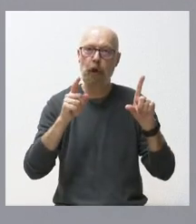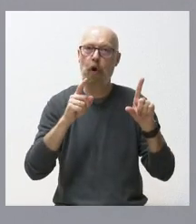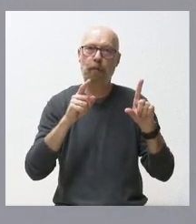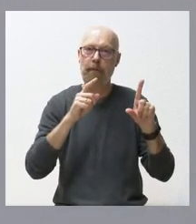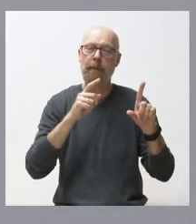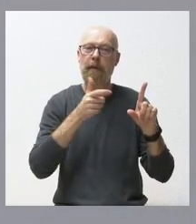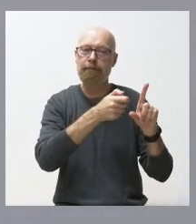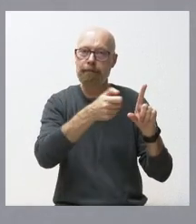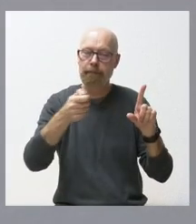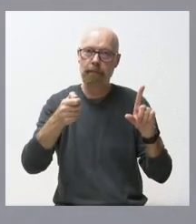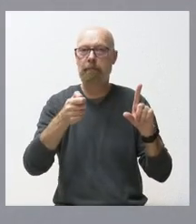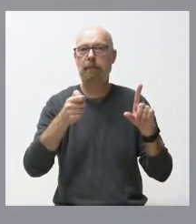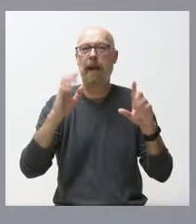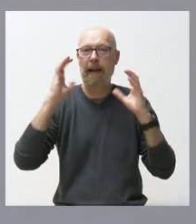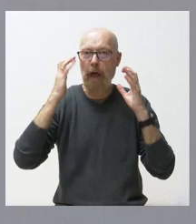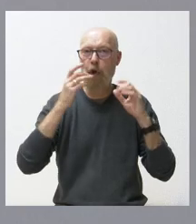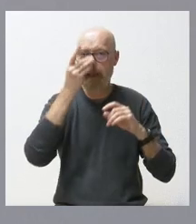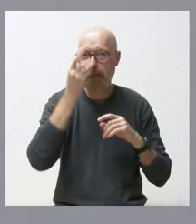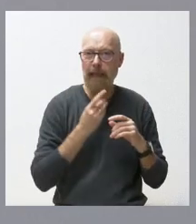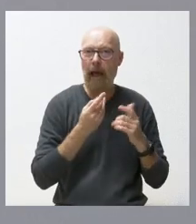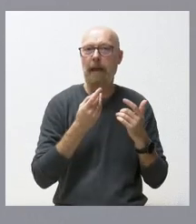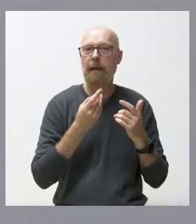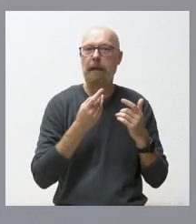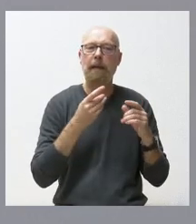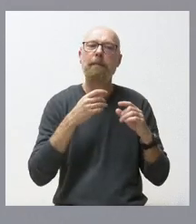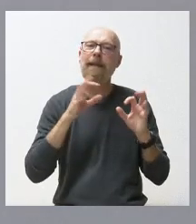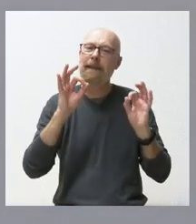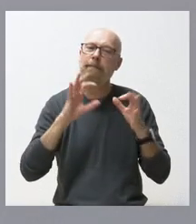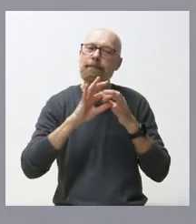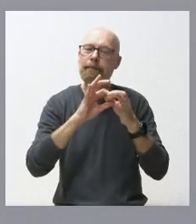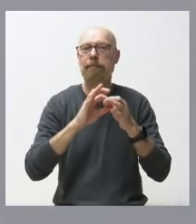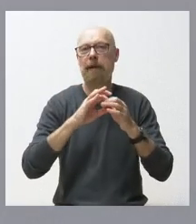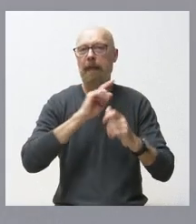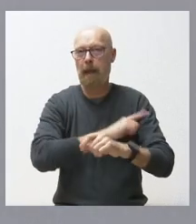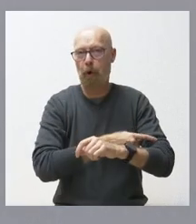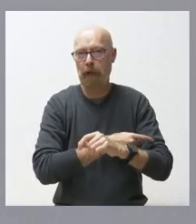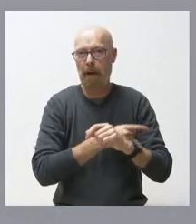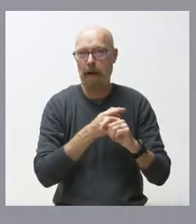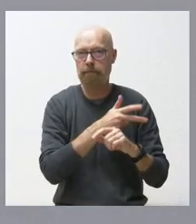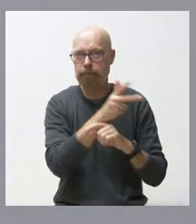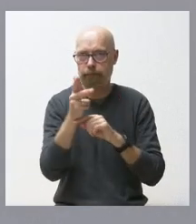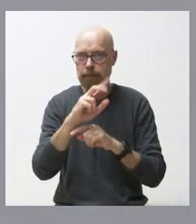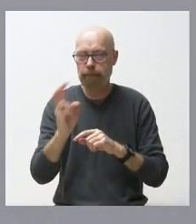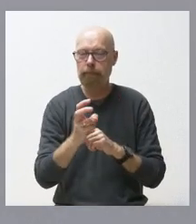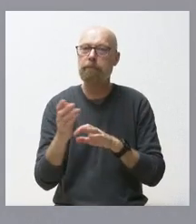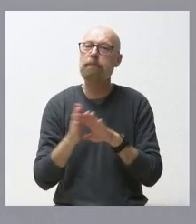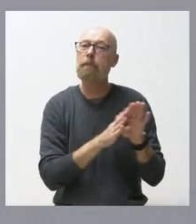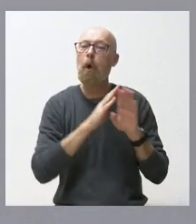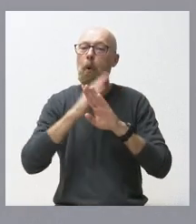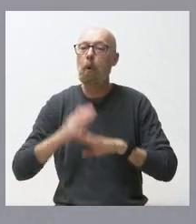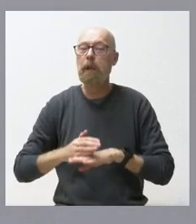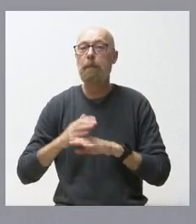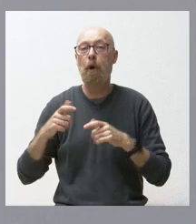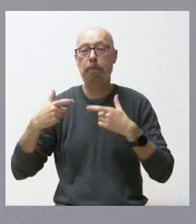diario digital o media de todas las federaciones deportivas sin exclusión. Y, por último, el complejo minero industrial de la